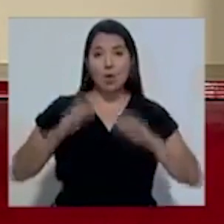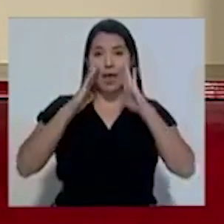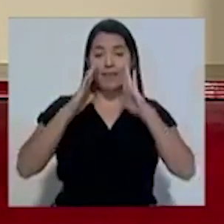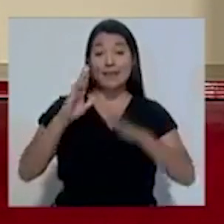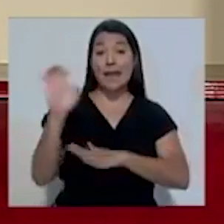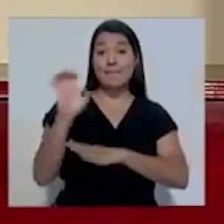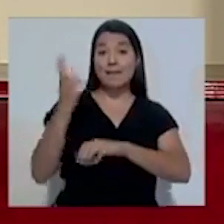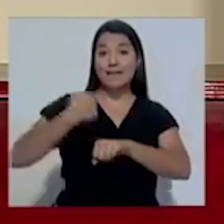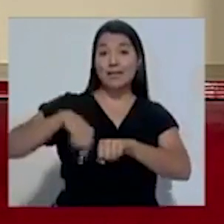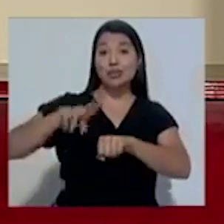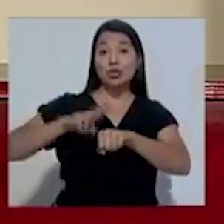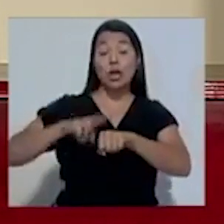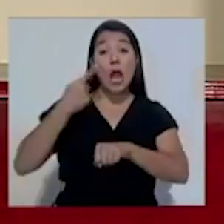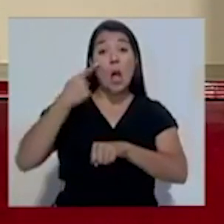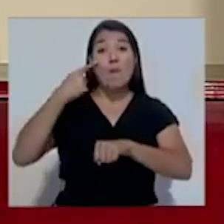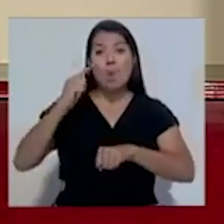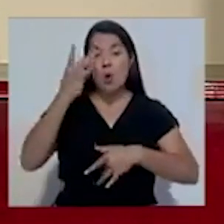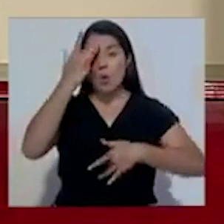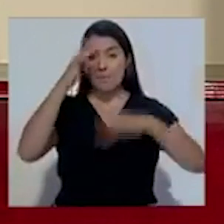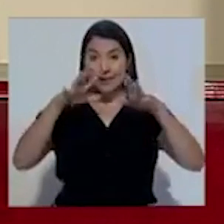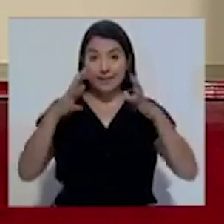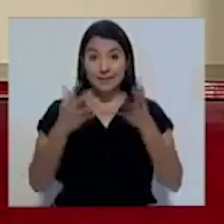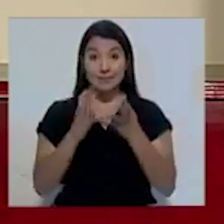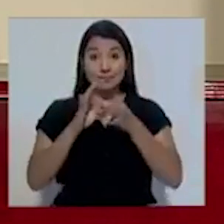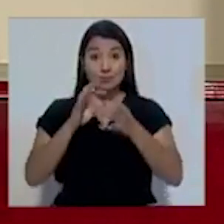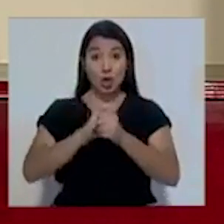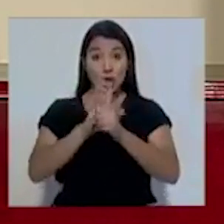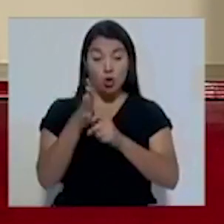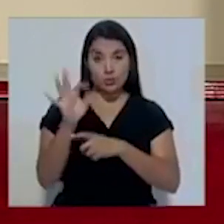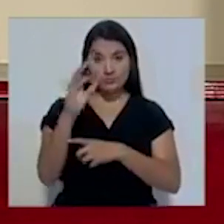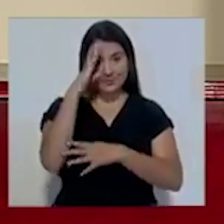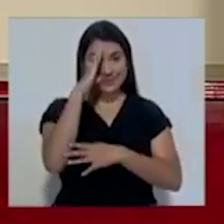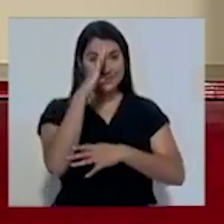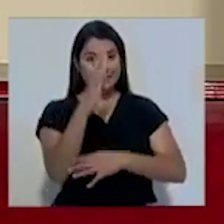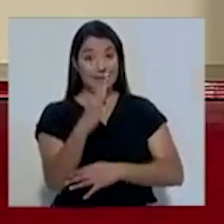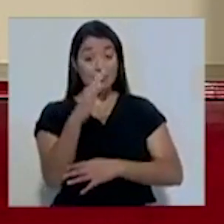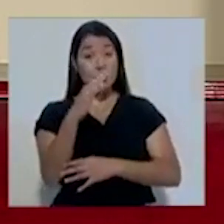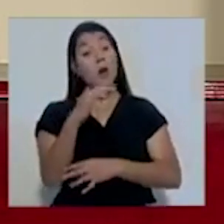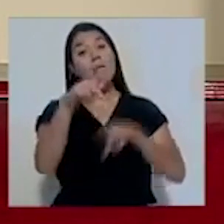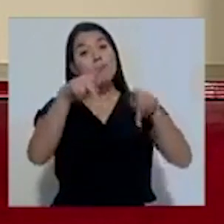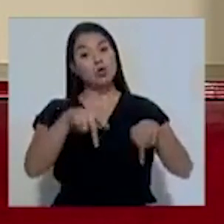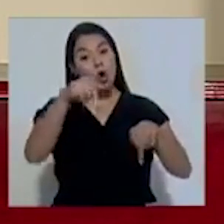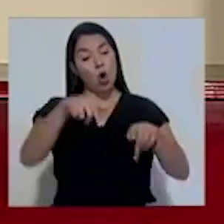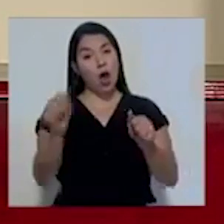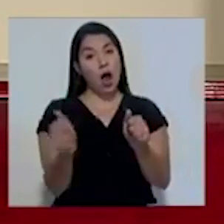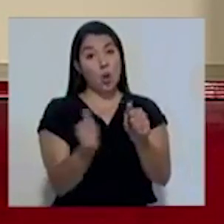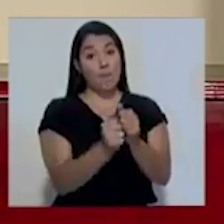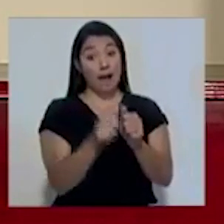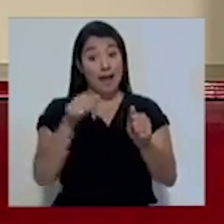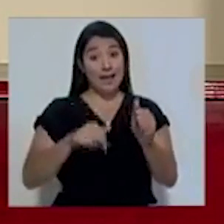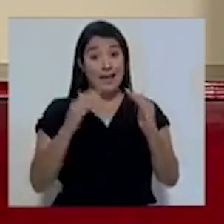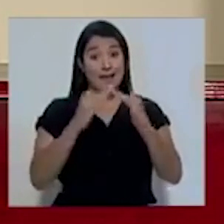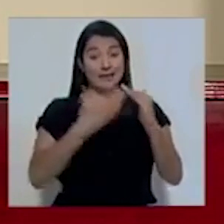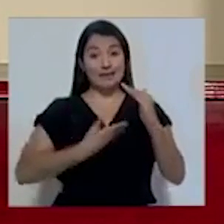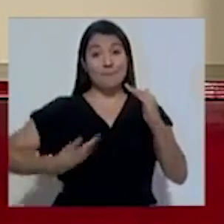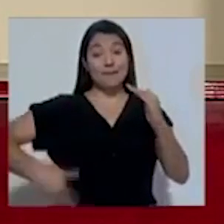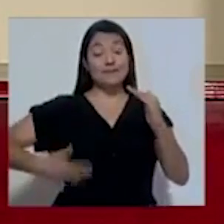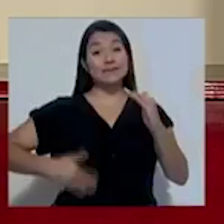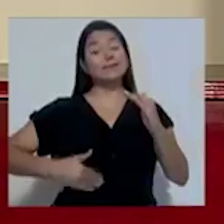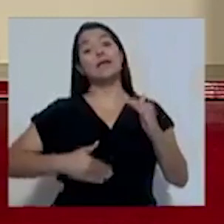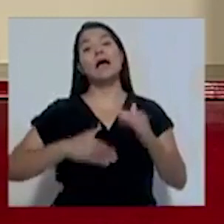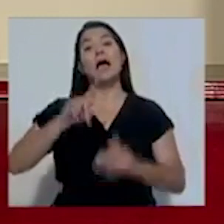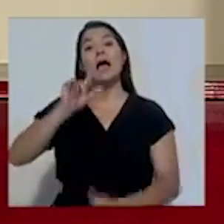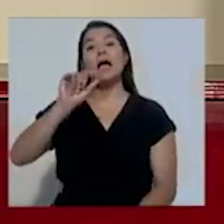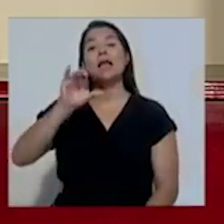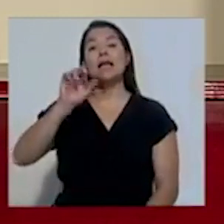a raíz de la pandemia por la COVID-19. Saludamos a quien nos acompaña esta tarde en el auditorio de Casa Presidencial, a